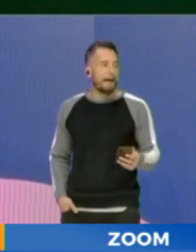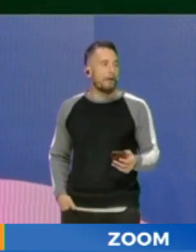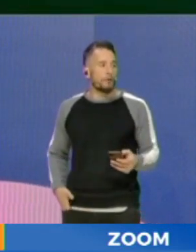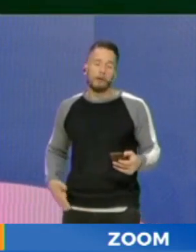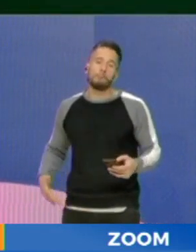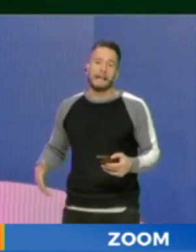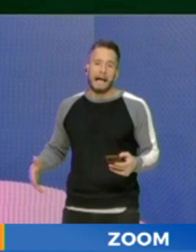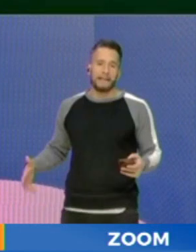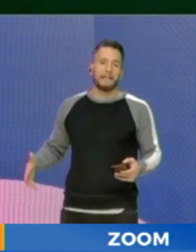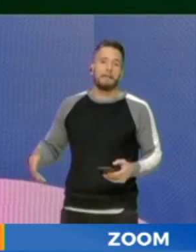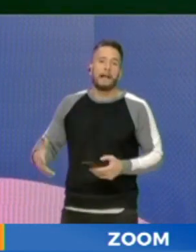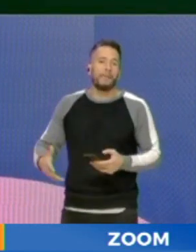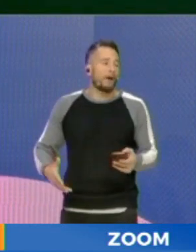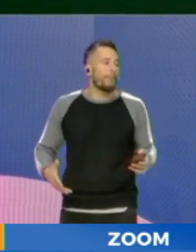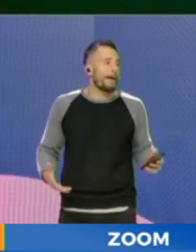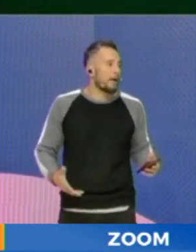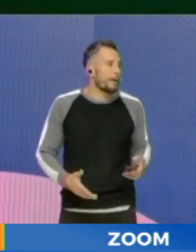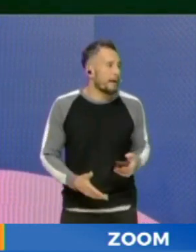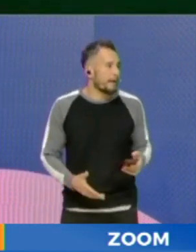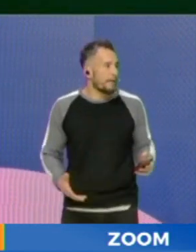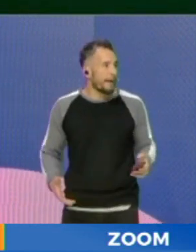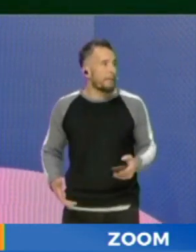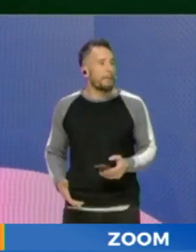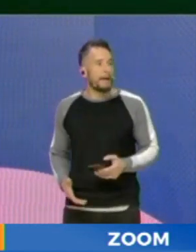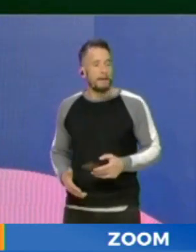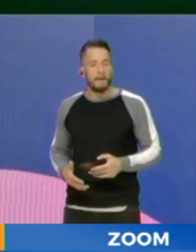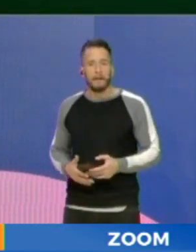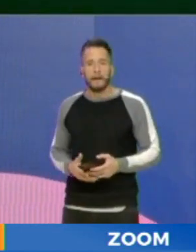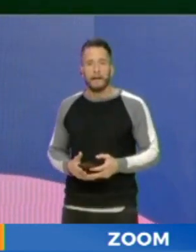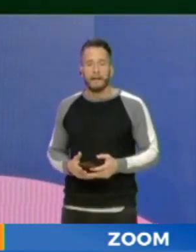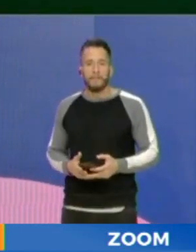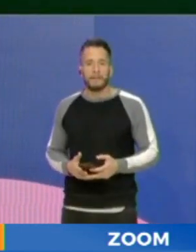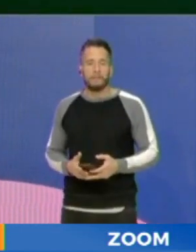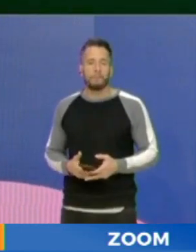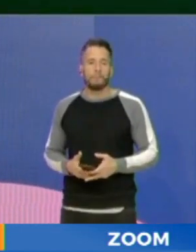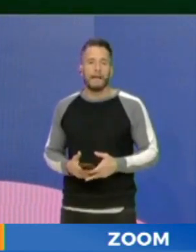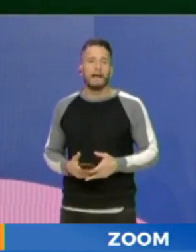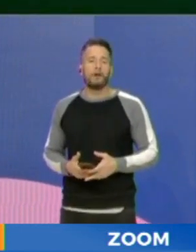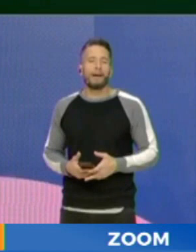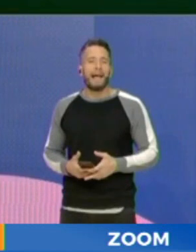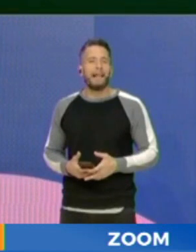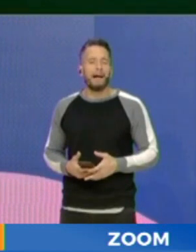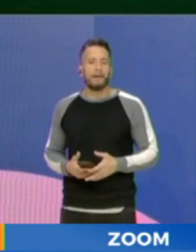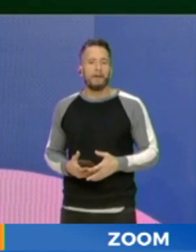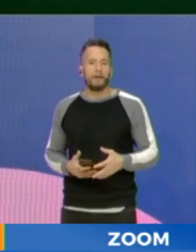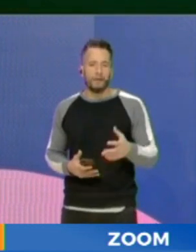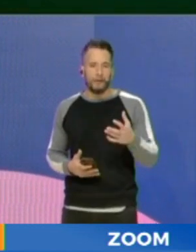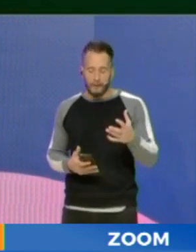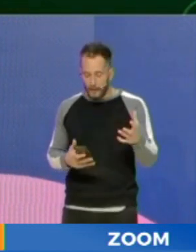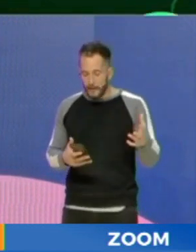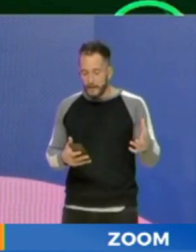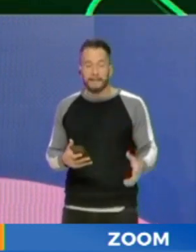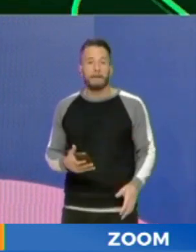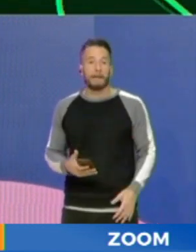6 de agosto, es juntarse, llevar algo para comer, algo para beber y pasar una linda jornada, ¿no? Con